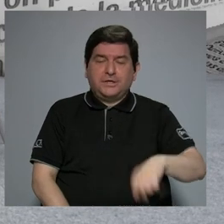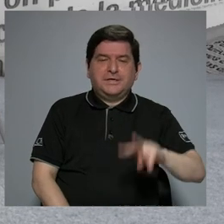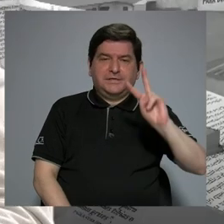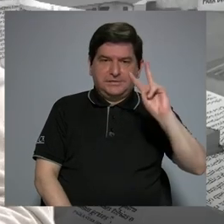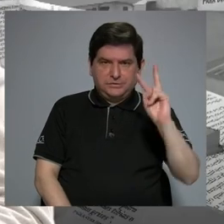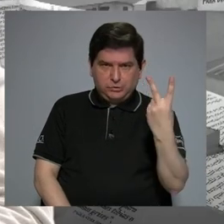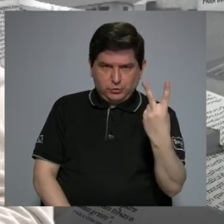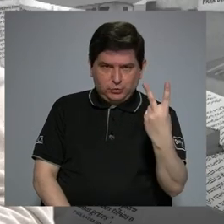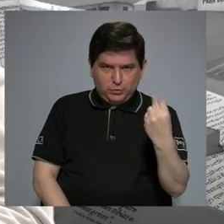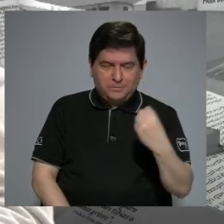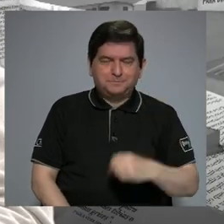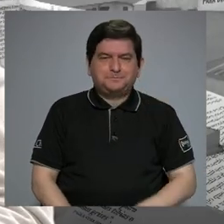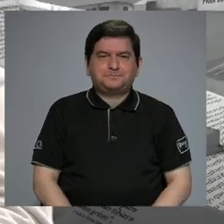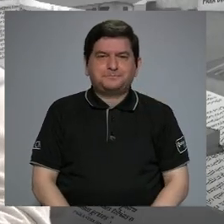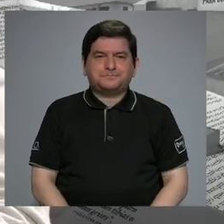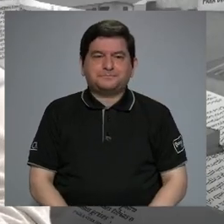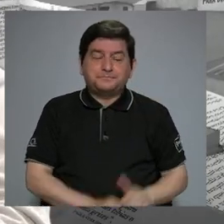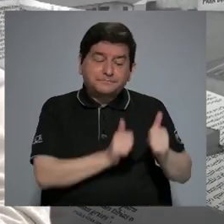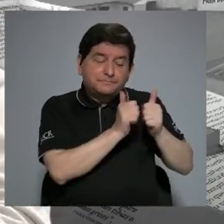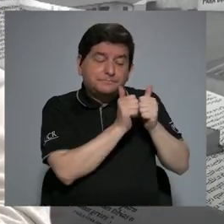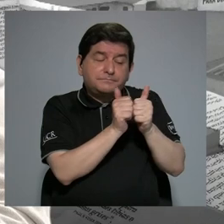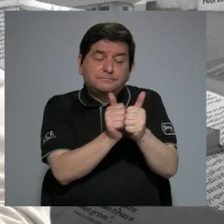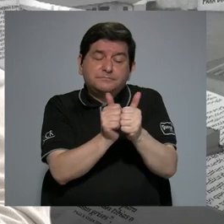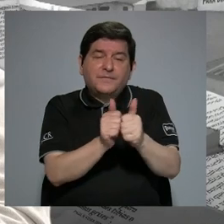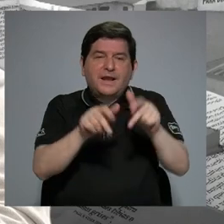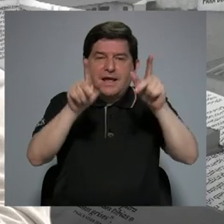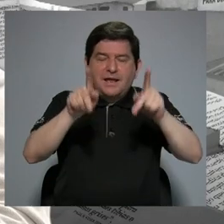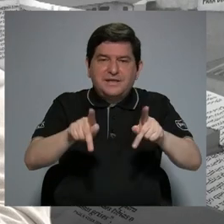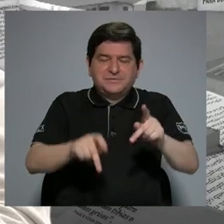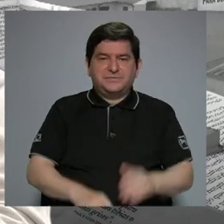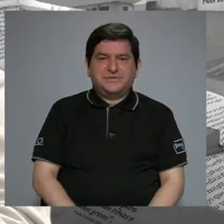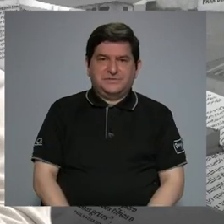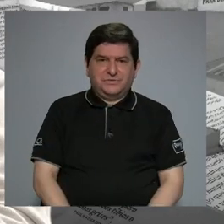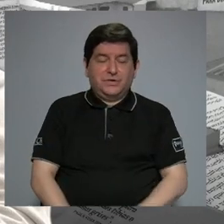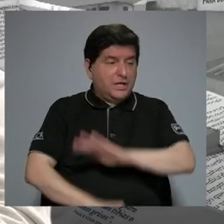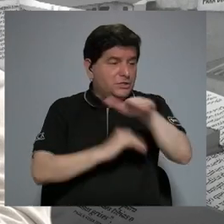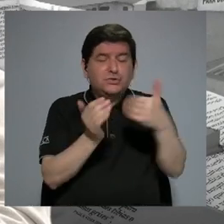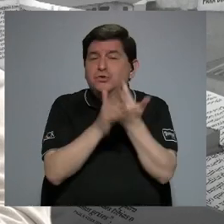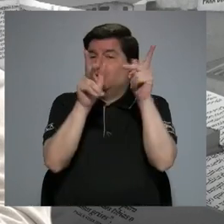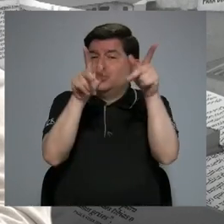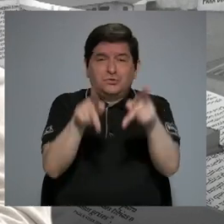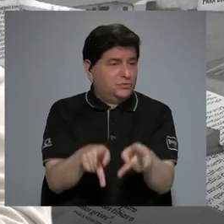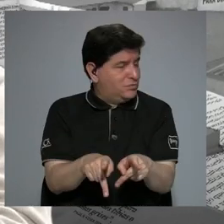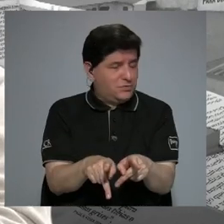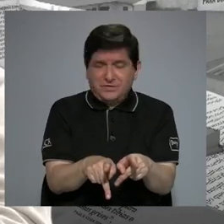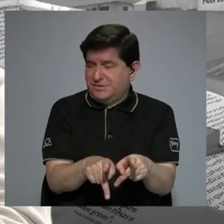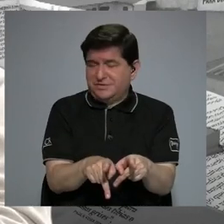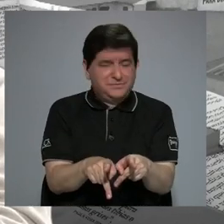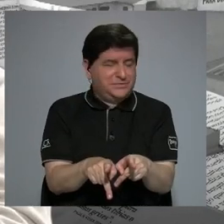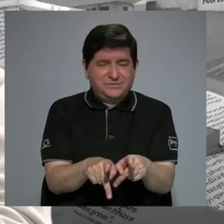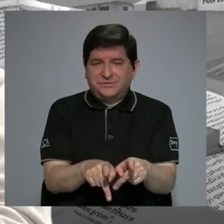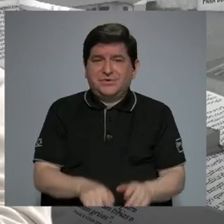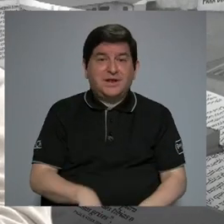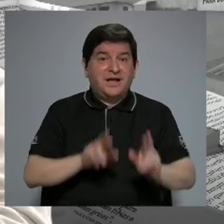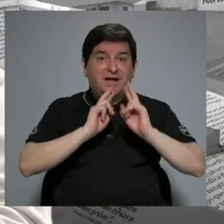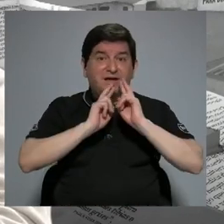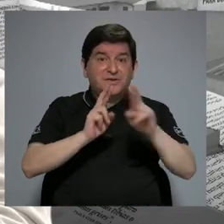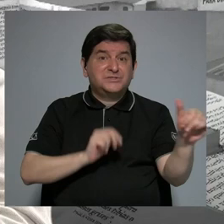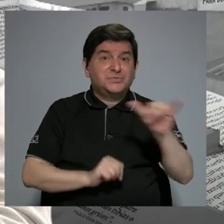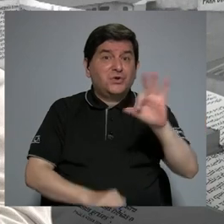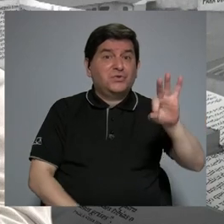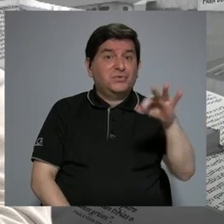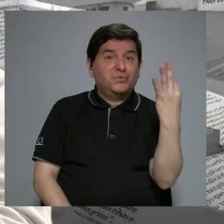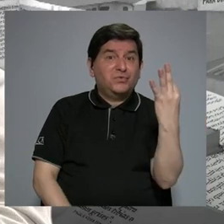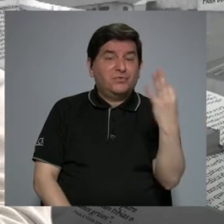Segundo, hay que acompañar más a los pacientes. No todo el mundo responde de la